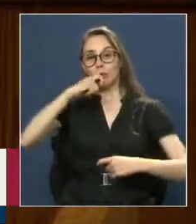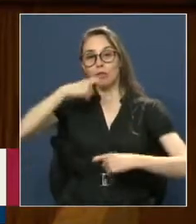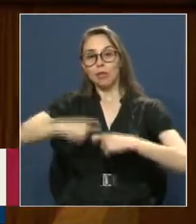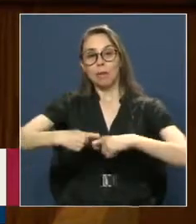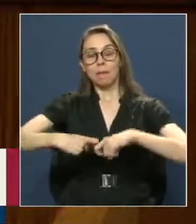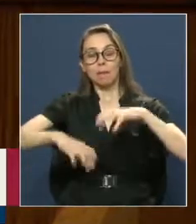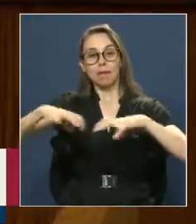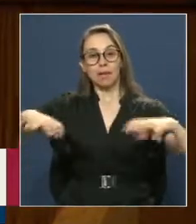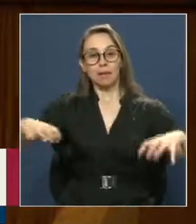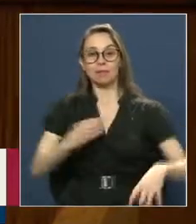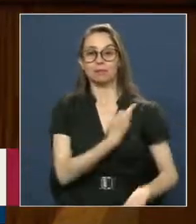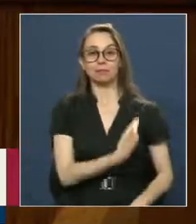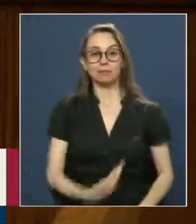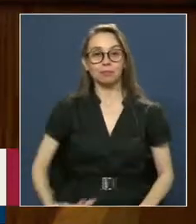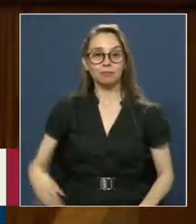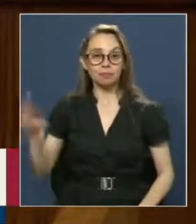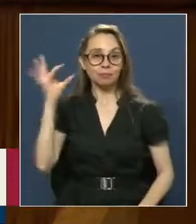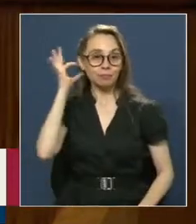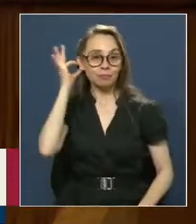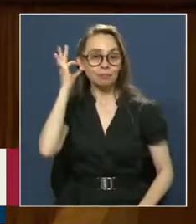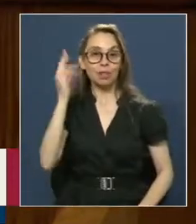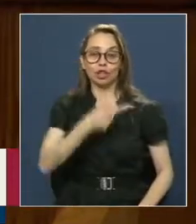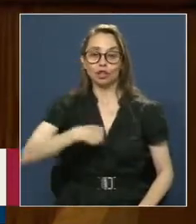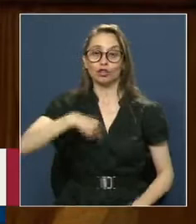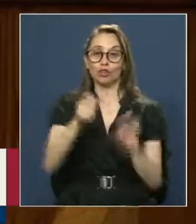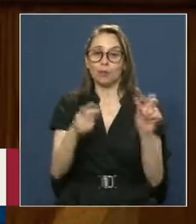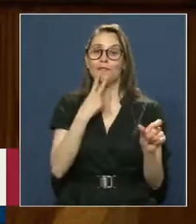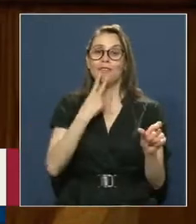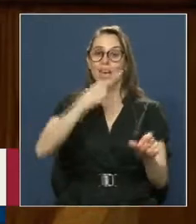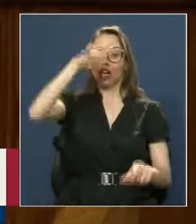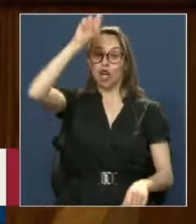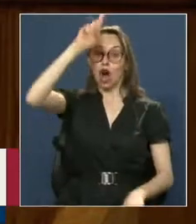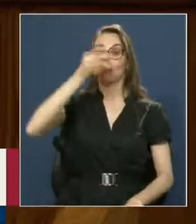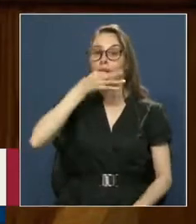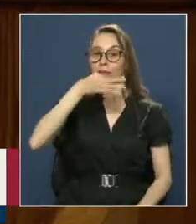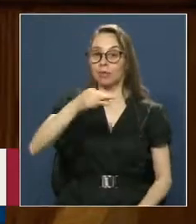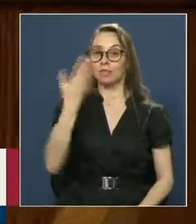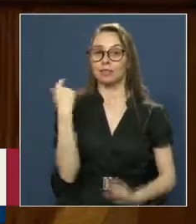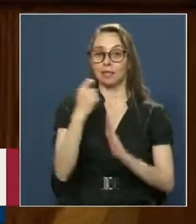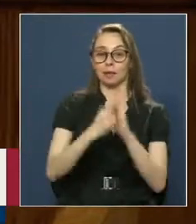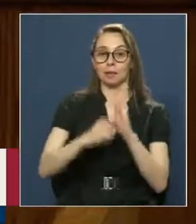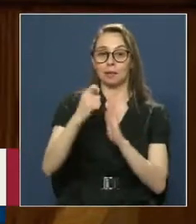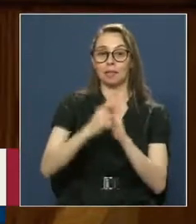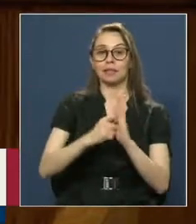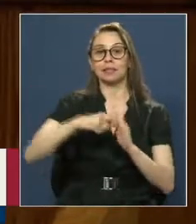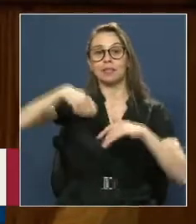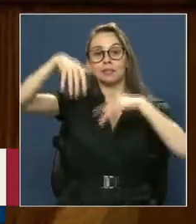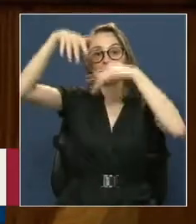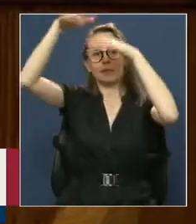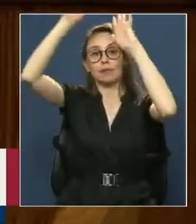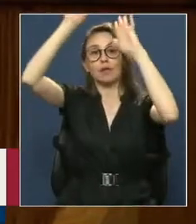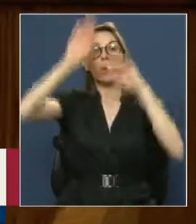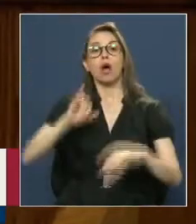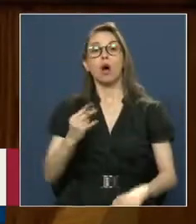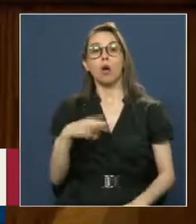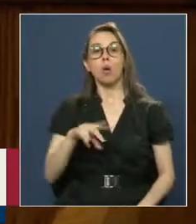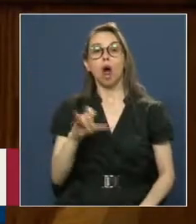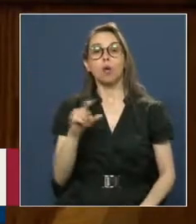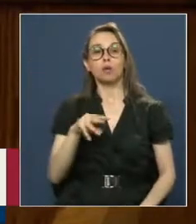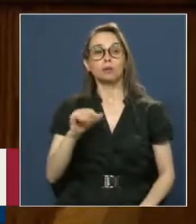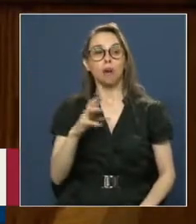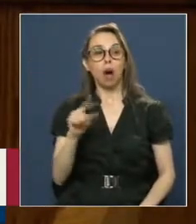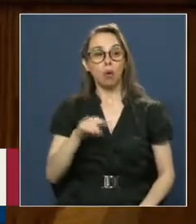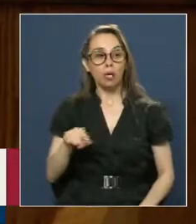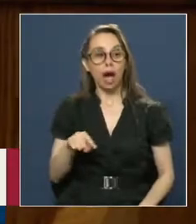Presidenta Como decimos Los nortinos Hace unos meses Se fue Juan Luis Maurás Y entra En la fe